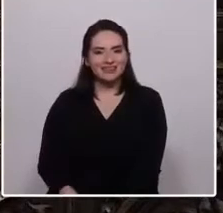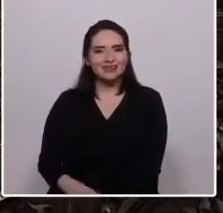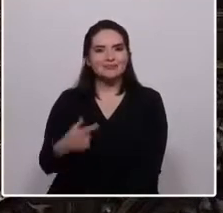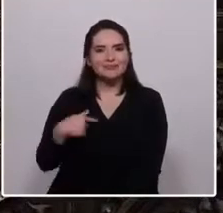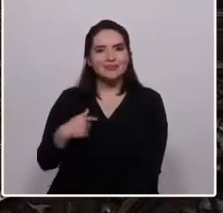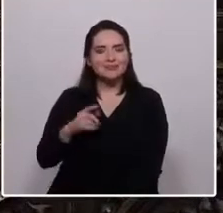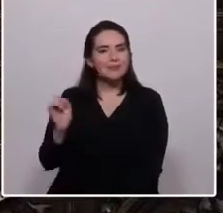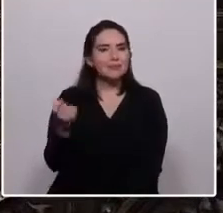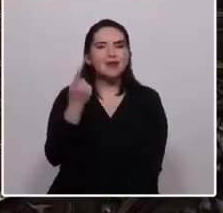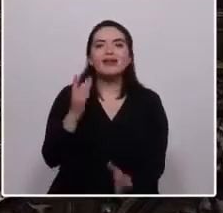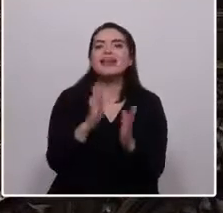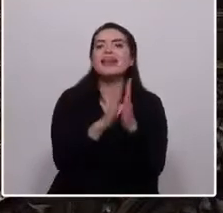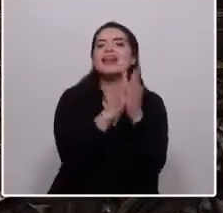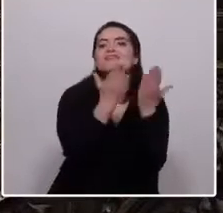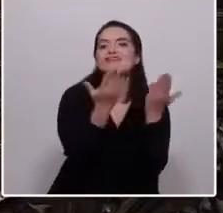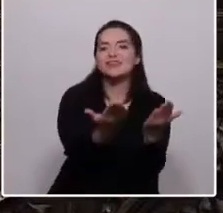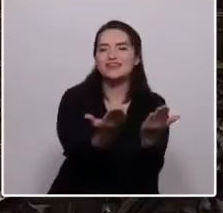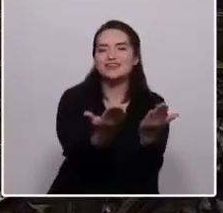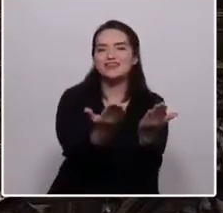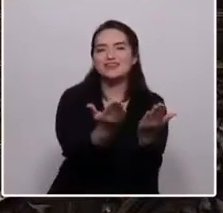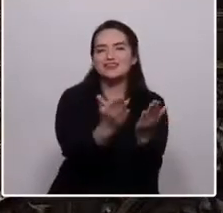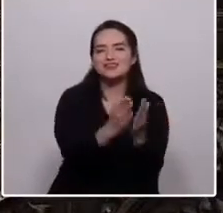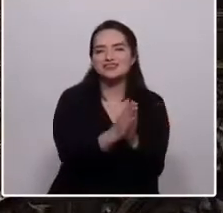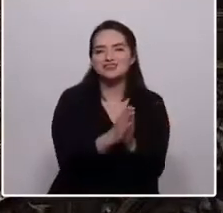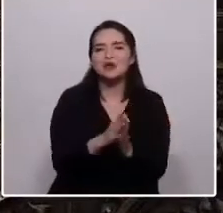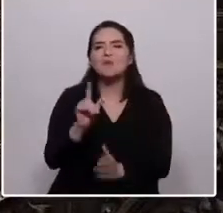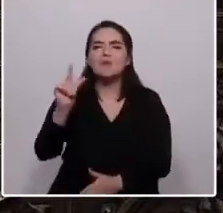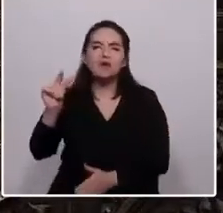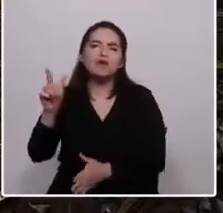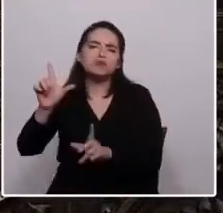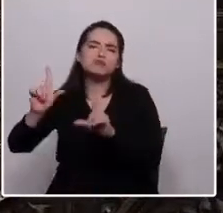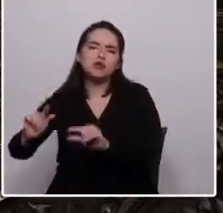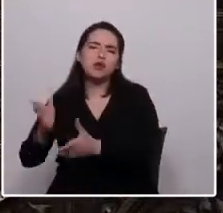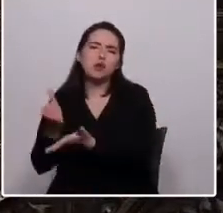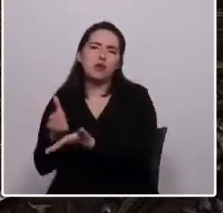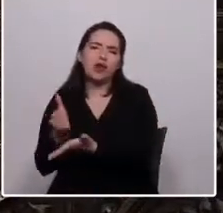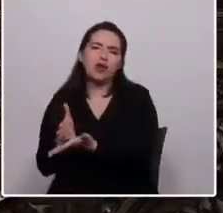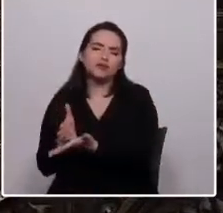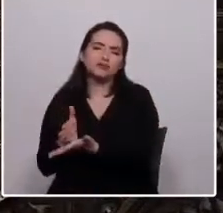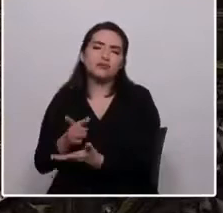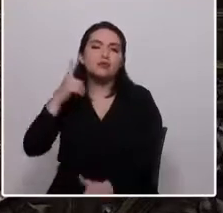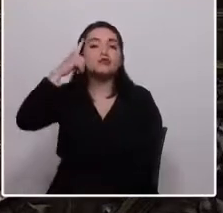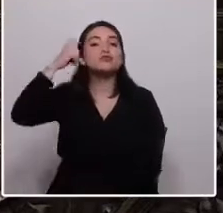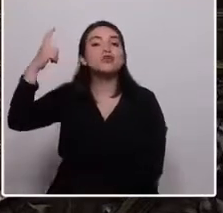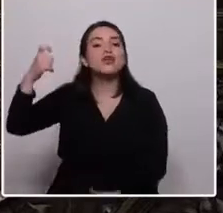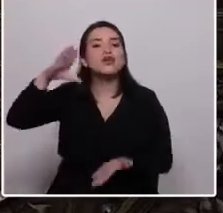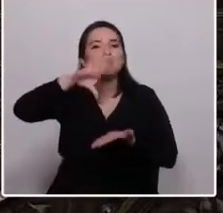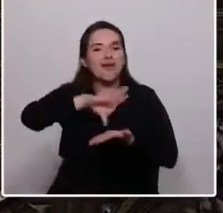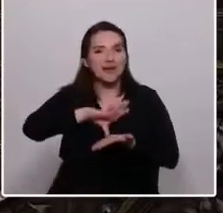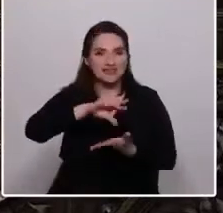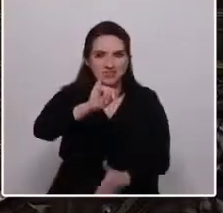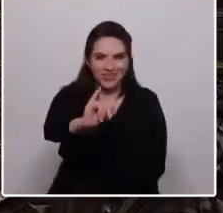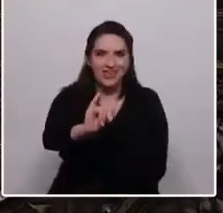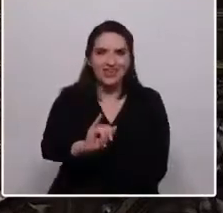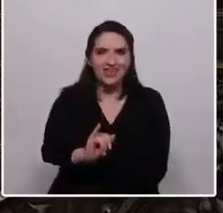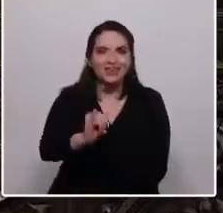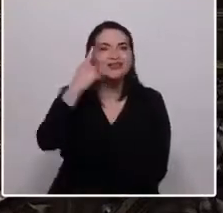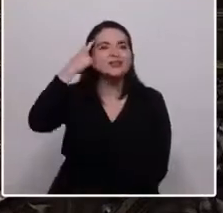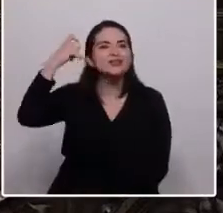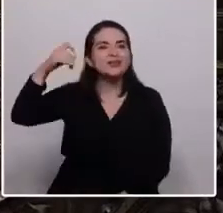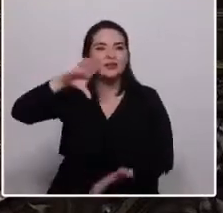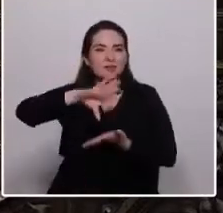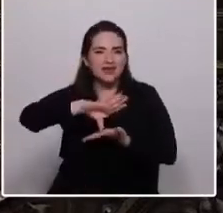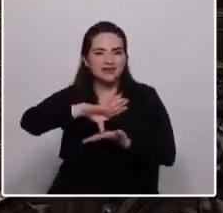fueron los libros y en menor grado las escuelas. Sueño un país. Sí, sueño un país.